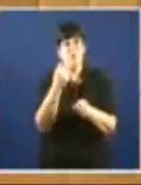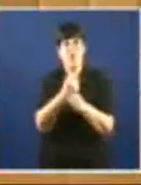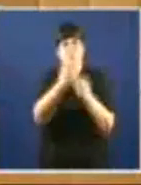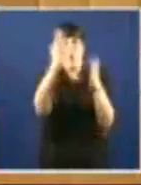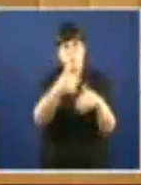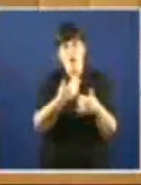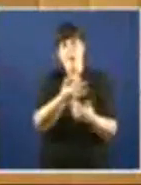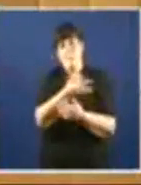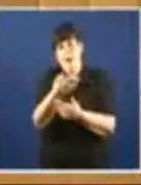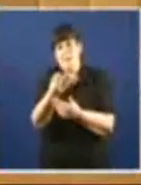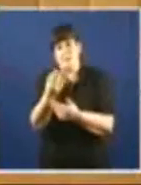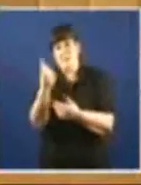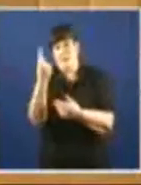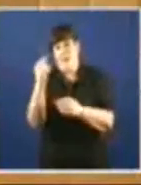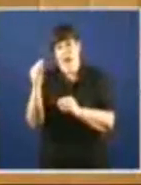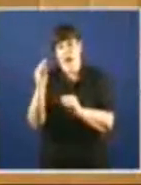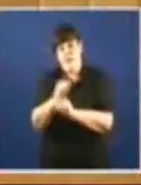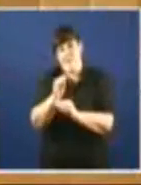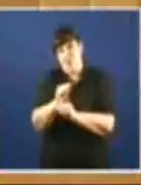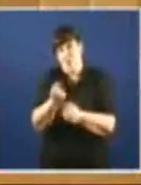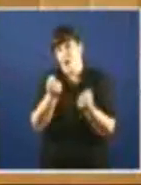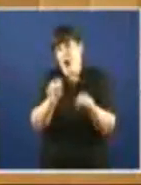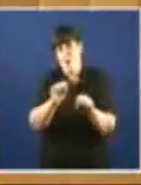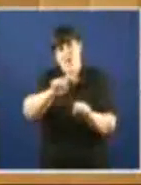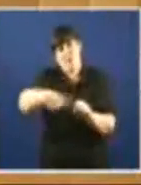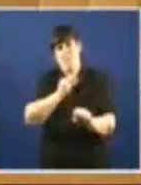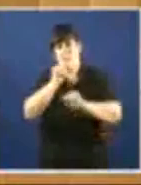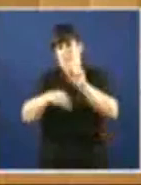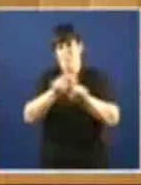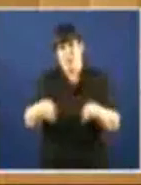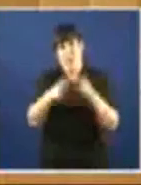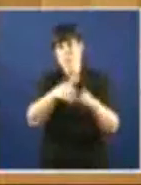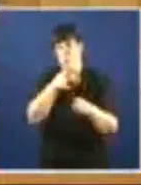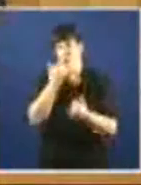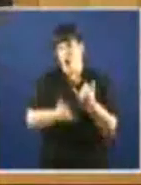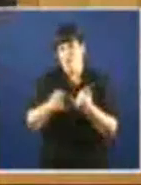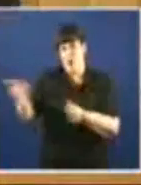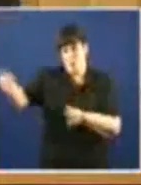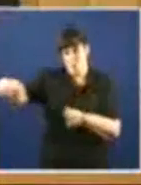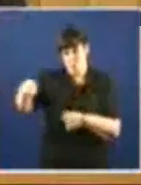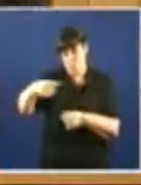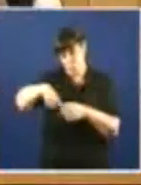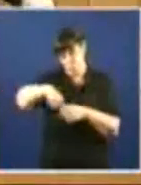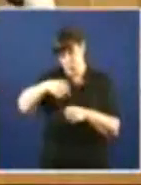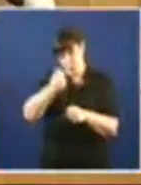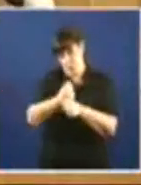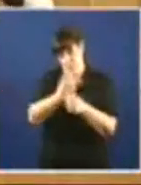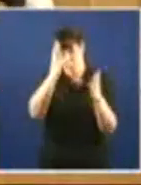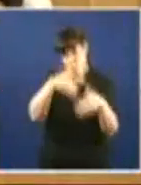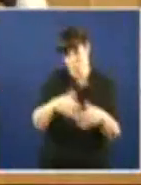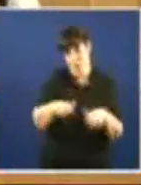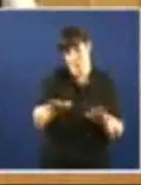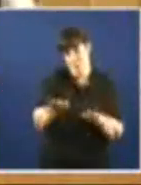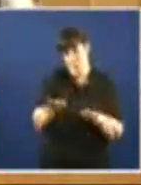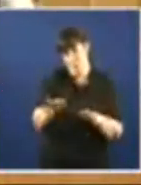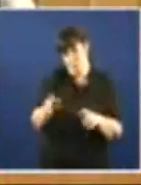contaminen Porque o primeiro É que era o emprego Vostedes que crean As condicións de desemprego Desesperanza Son os que din Que hai que aceptalo Porque non queda Outra